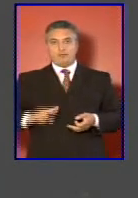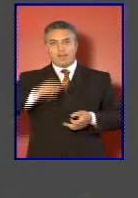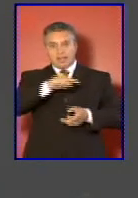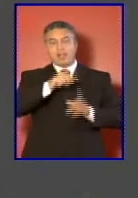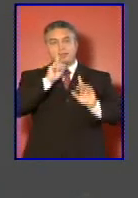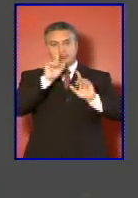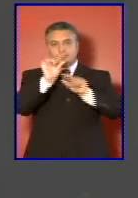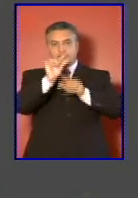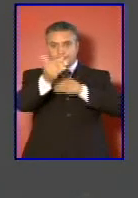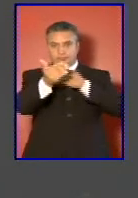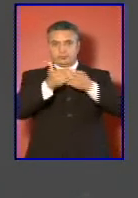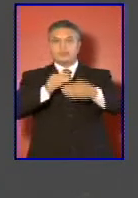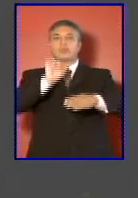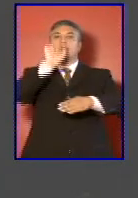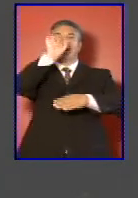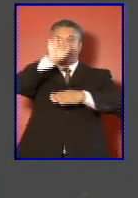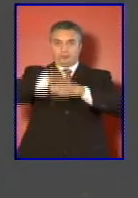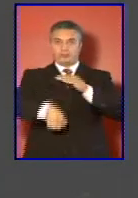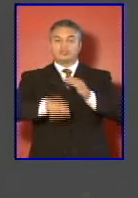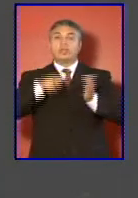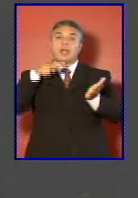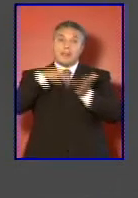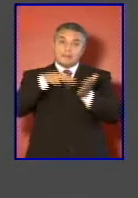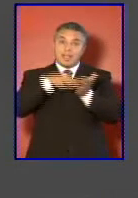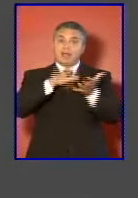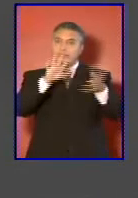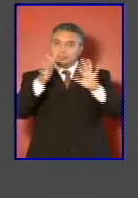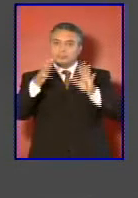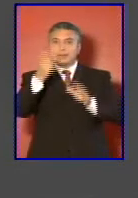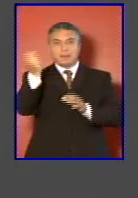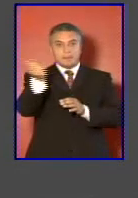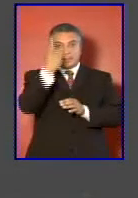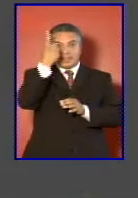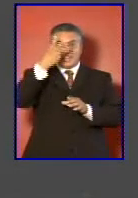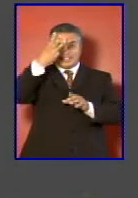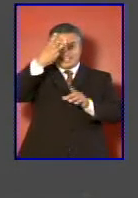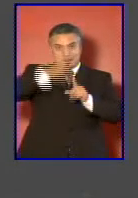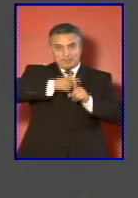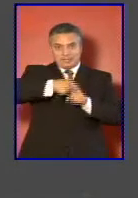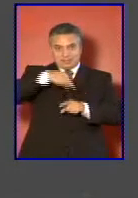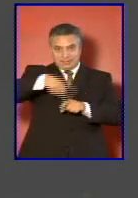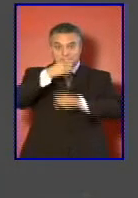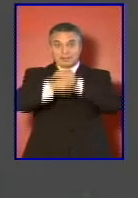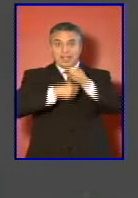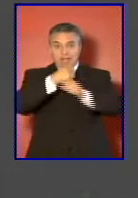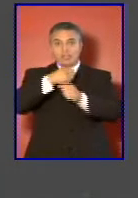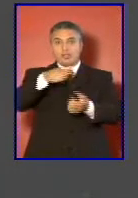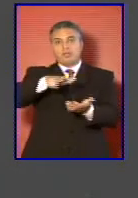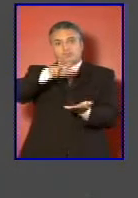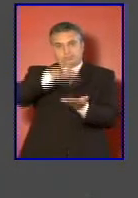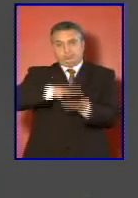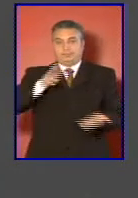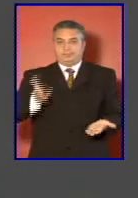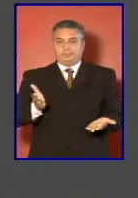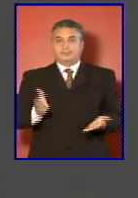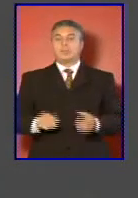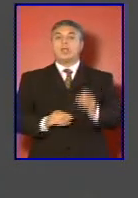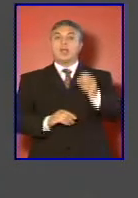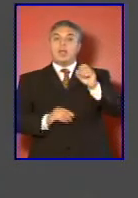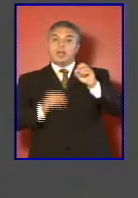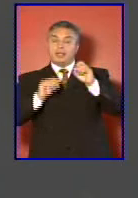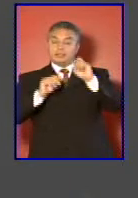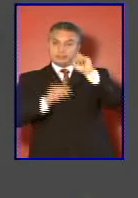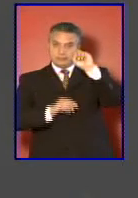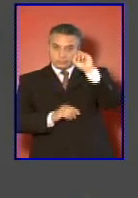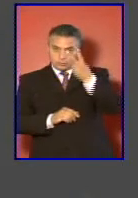esperamos sea oficializado durante el primer trimestre de este año. Un segundo aspecto de